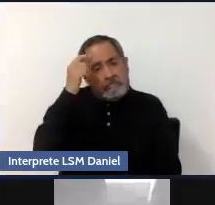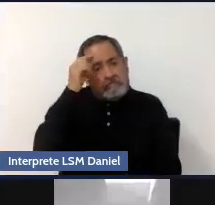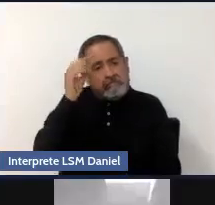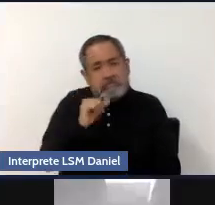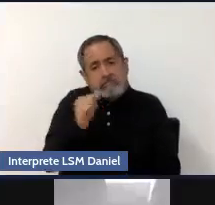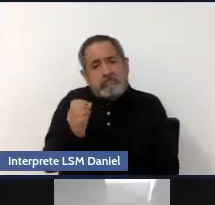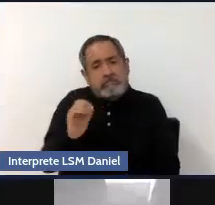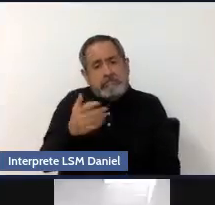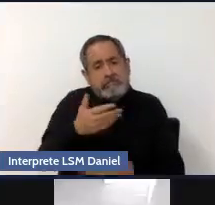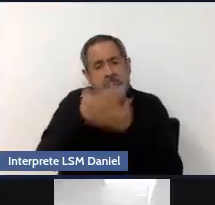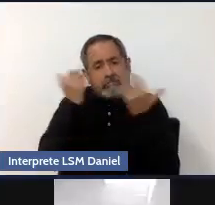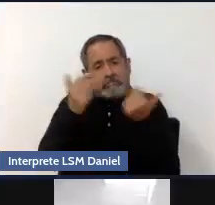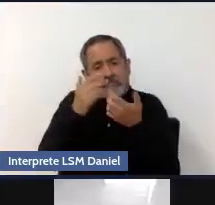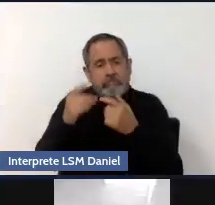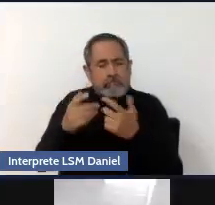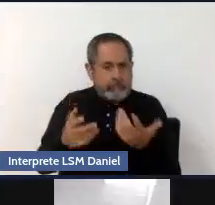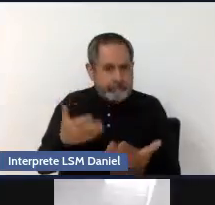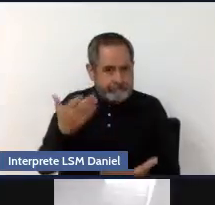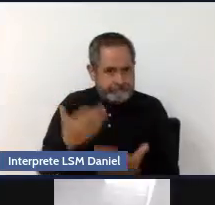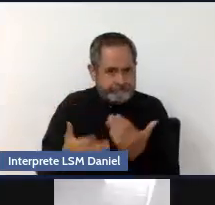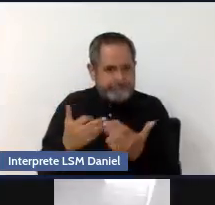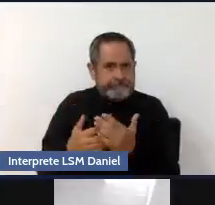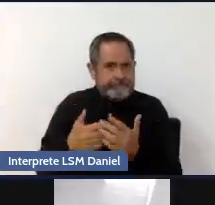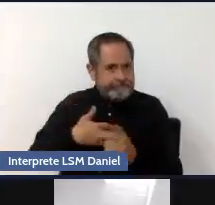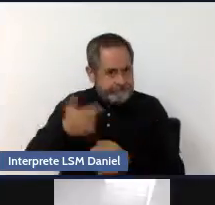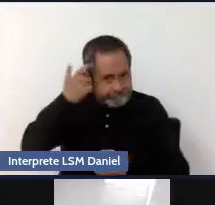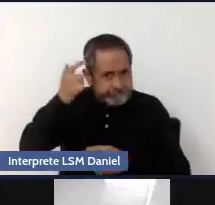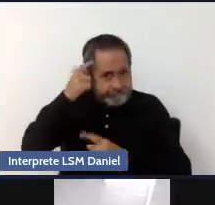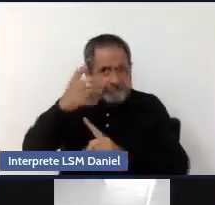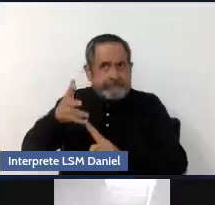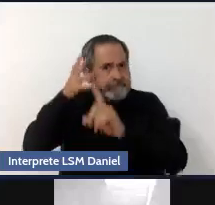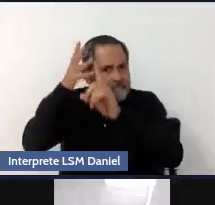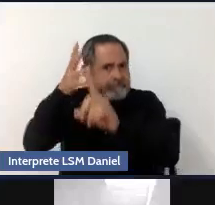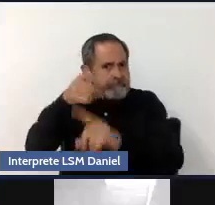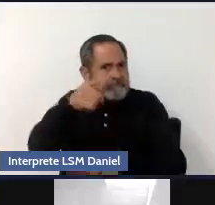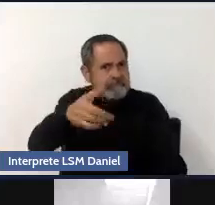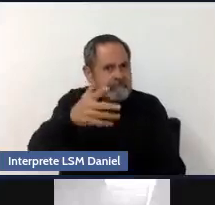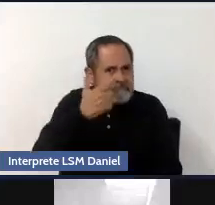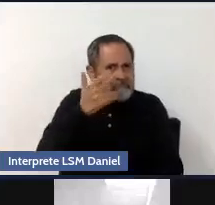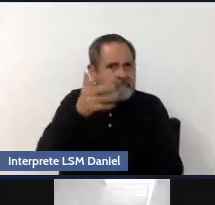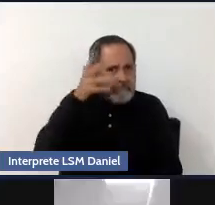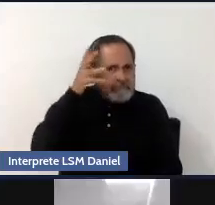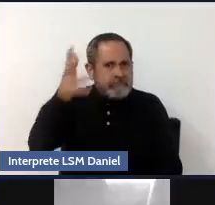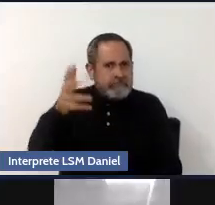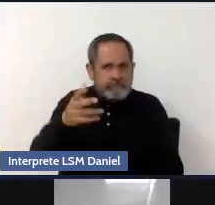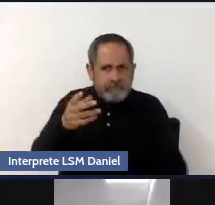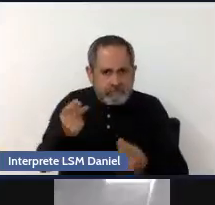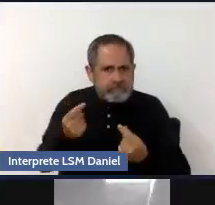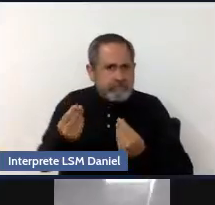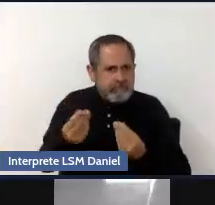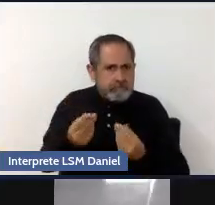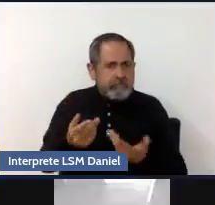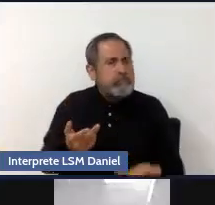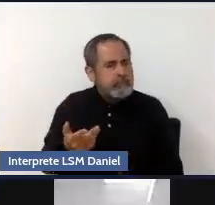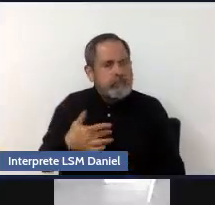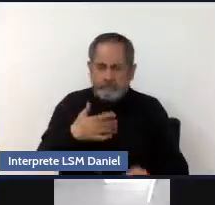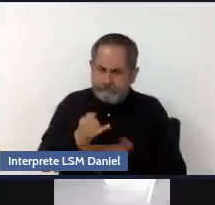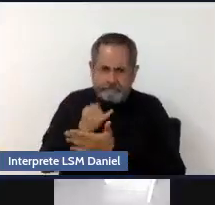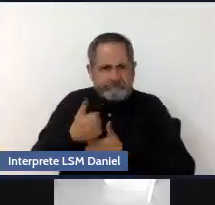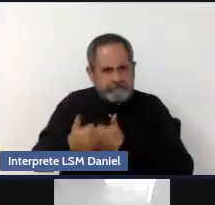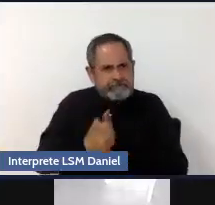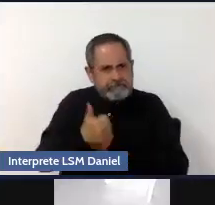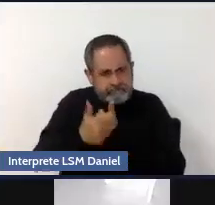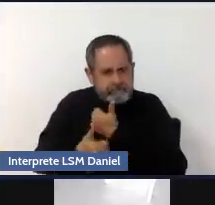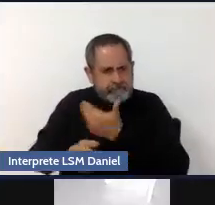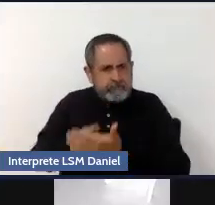tiene ese proyecto, un hacia dónde voy, pues como queda lo mismo, ¿no? Como el cuento de Alicia en el